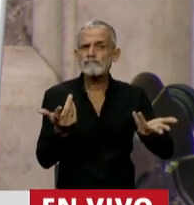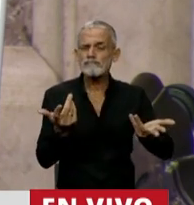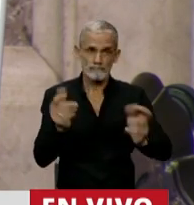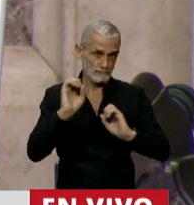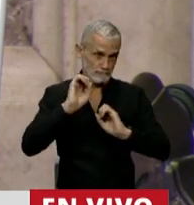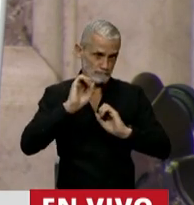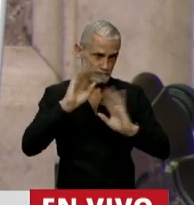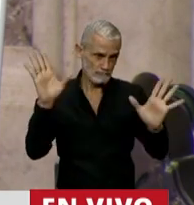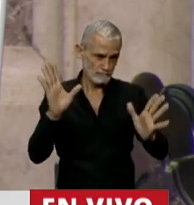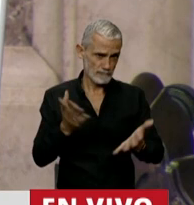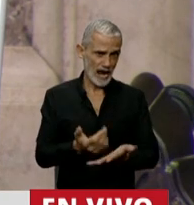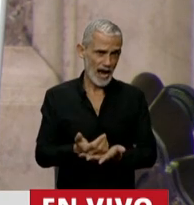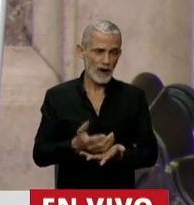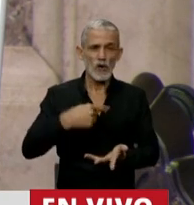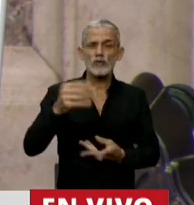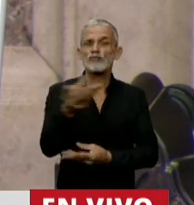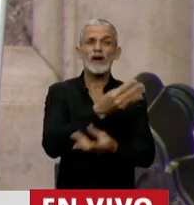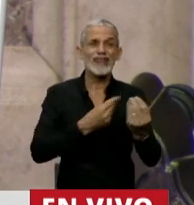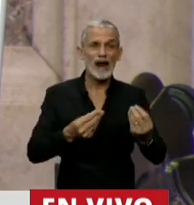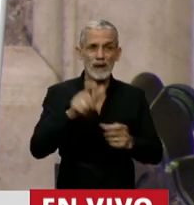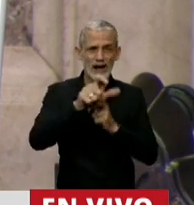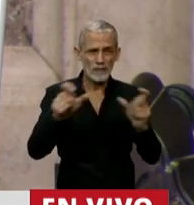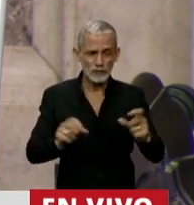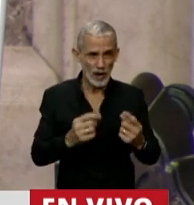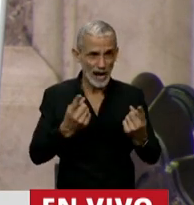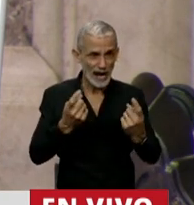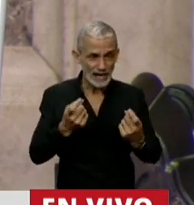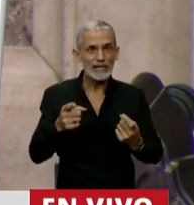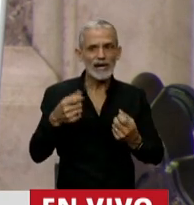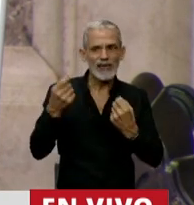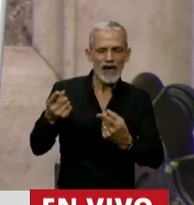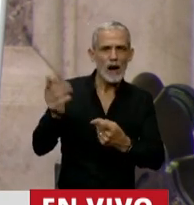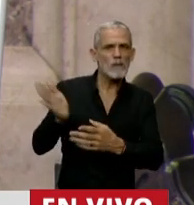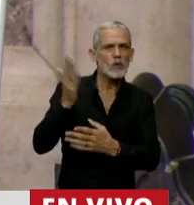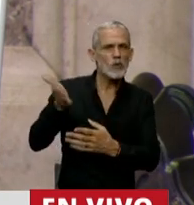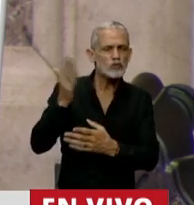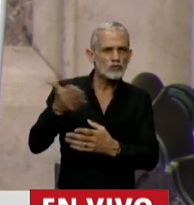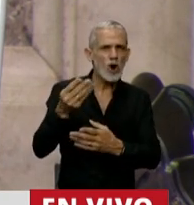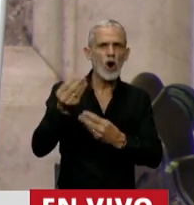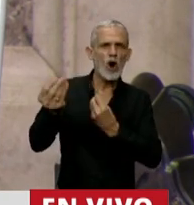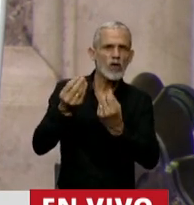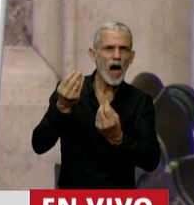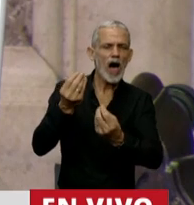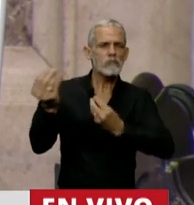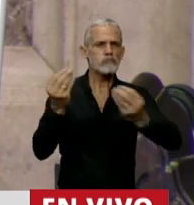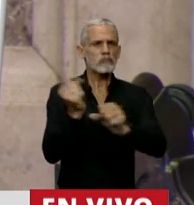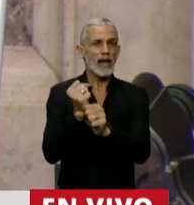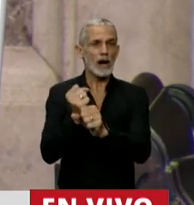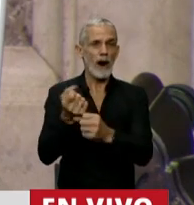Claramente no es para con quienes generan producción y empleo.